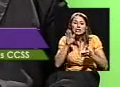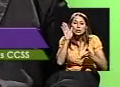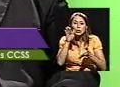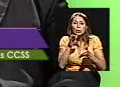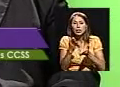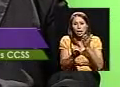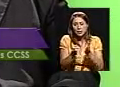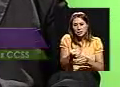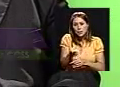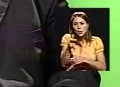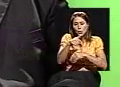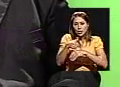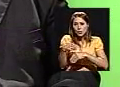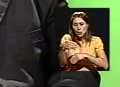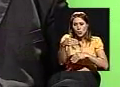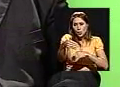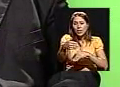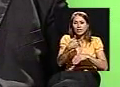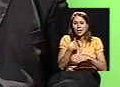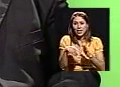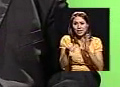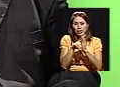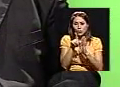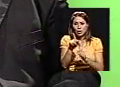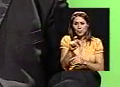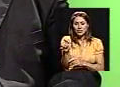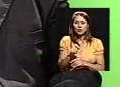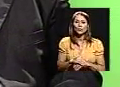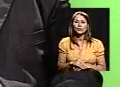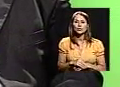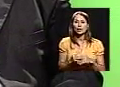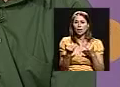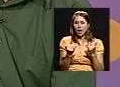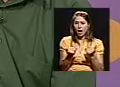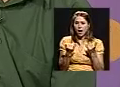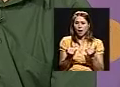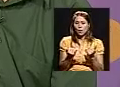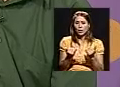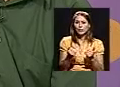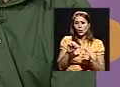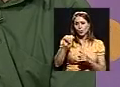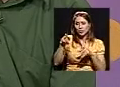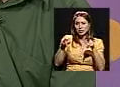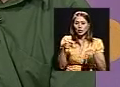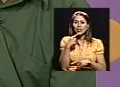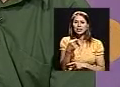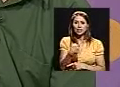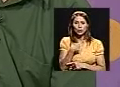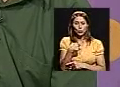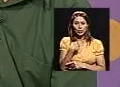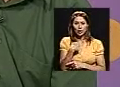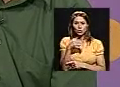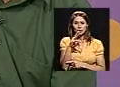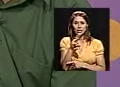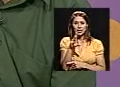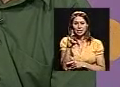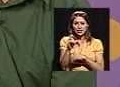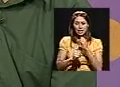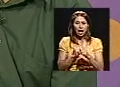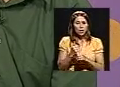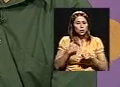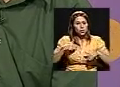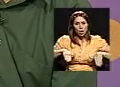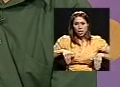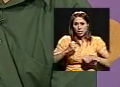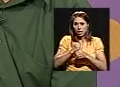hacer que próximamente tenga derecho a la pensión. Ahora, creo que tal vez sería por el mismo sentido. Tengo 67 años, no trabajo y no